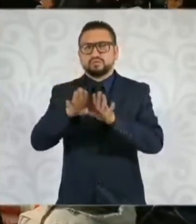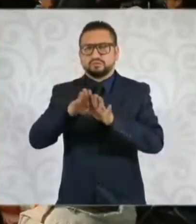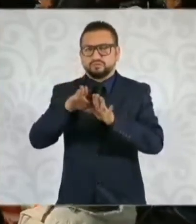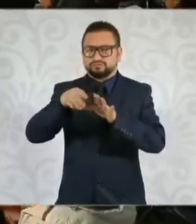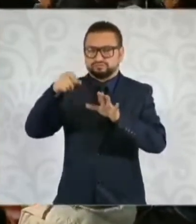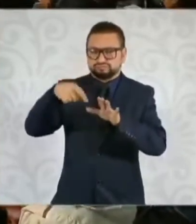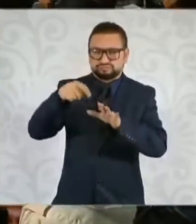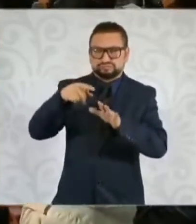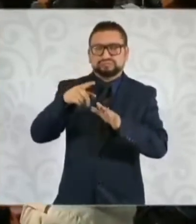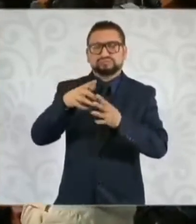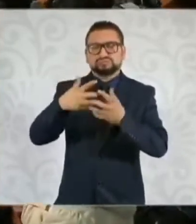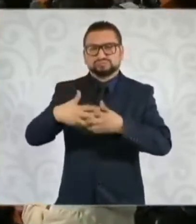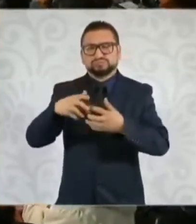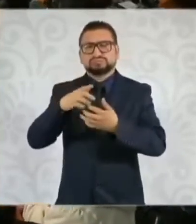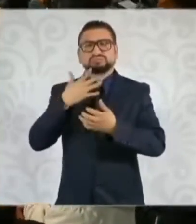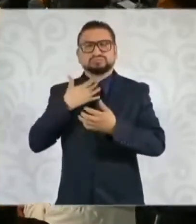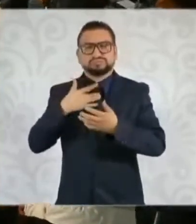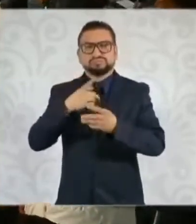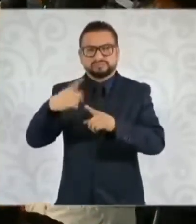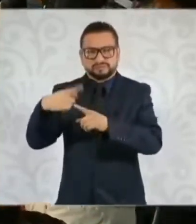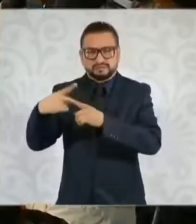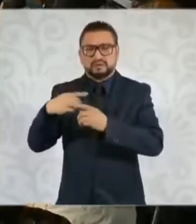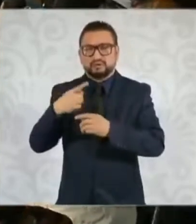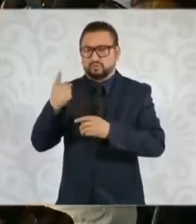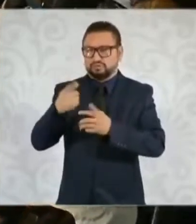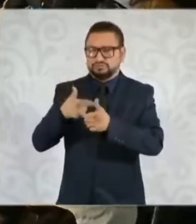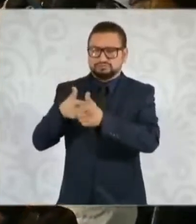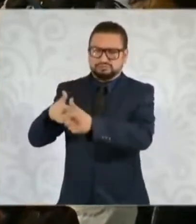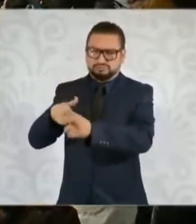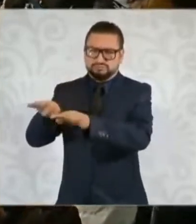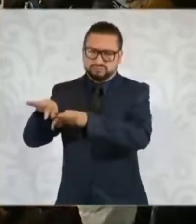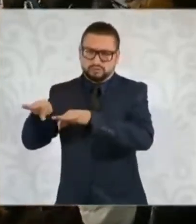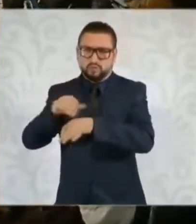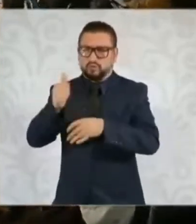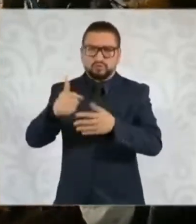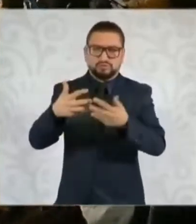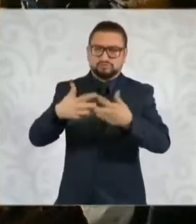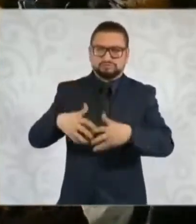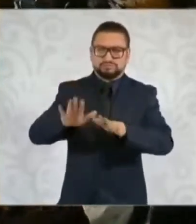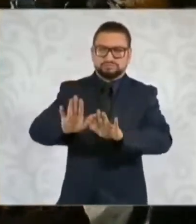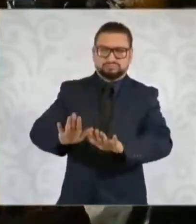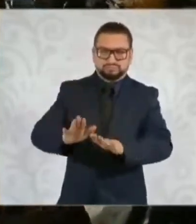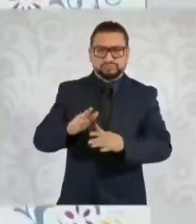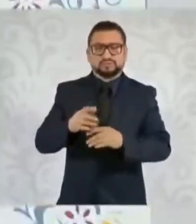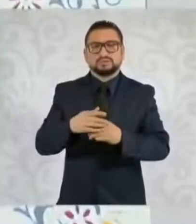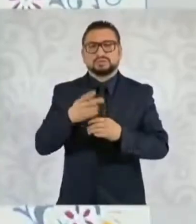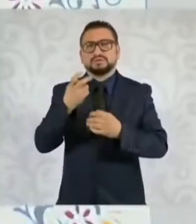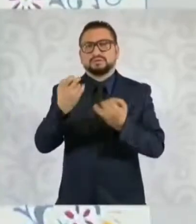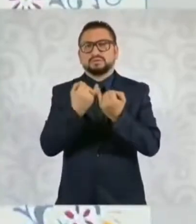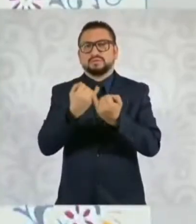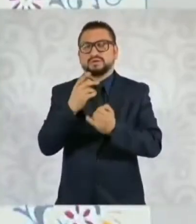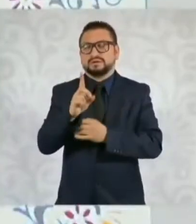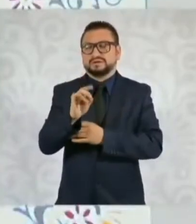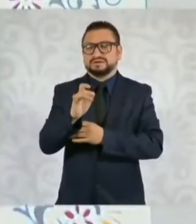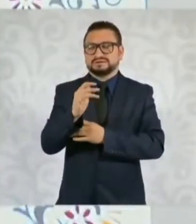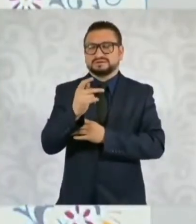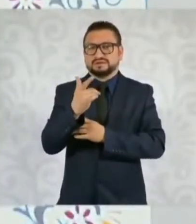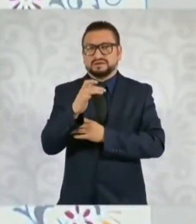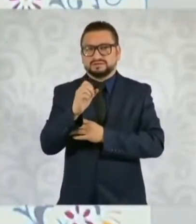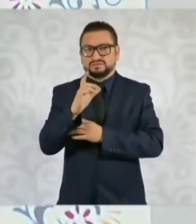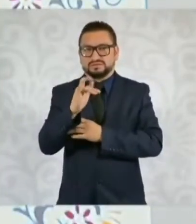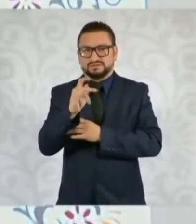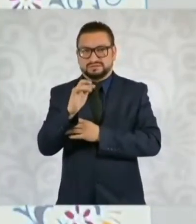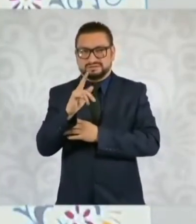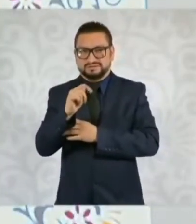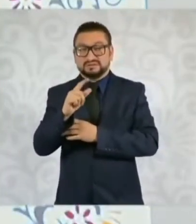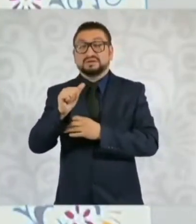Una de ellas sigue rodando, pero otra fue parada totalmente. Una planta de desintegración catalítica también fue